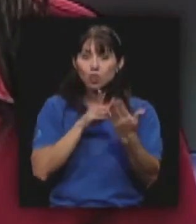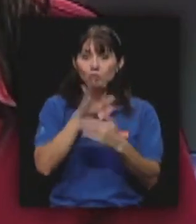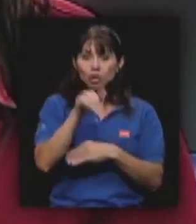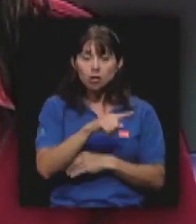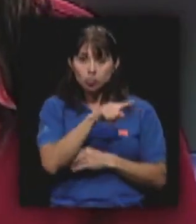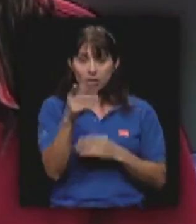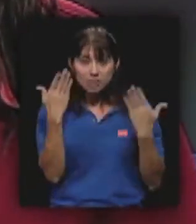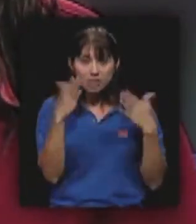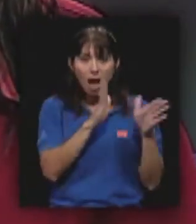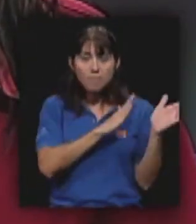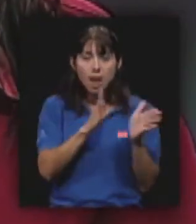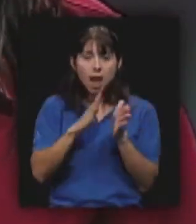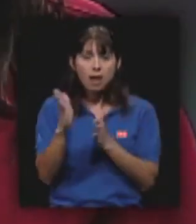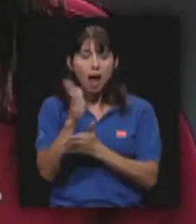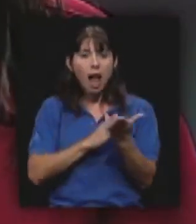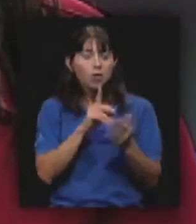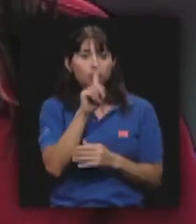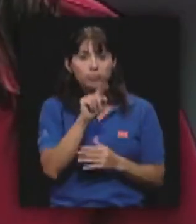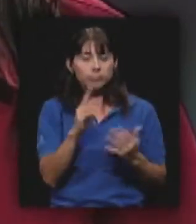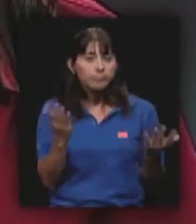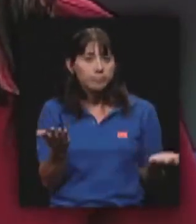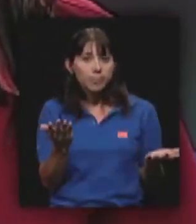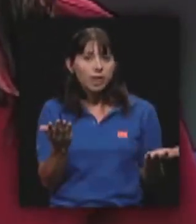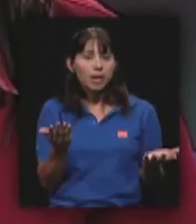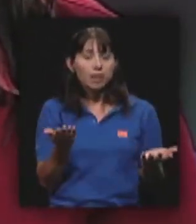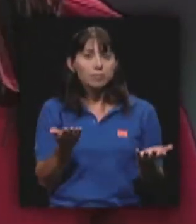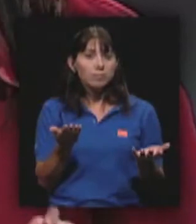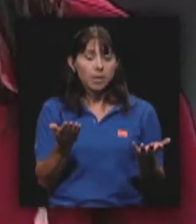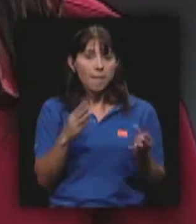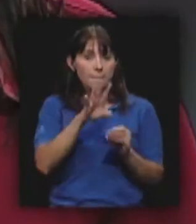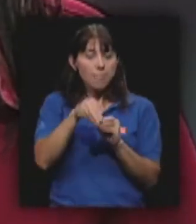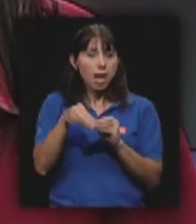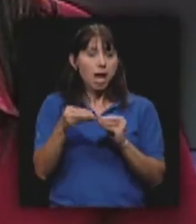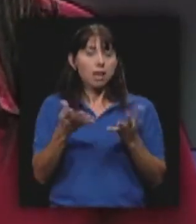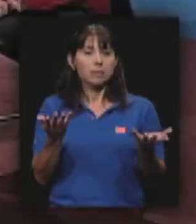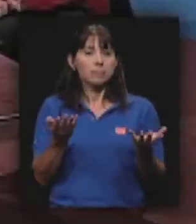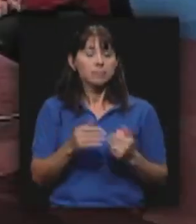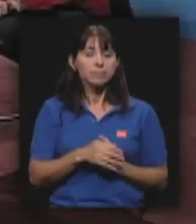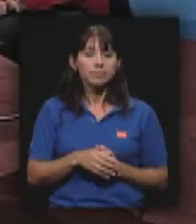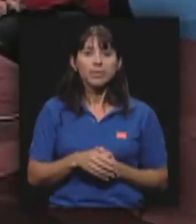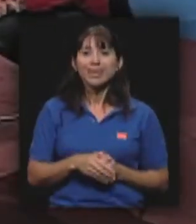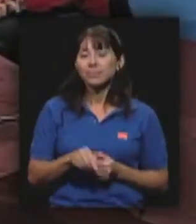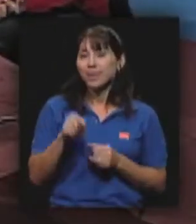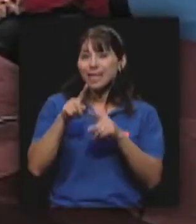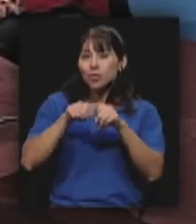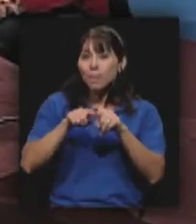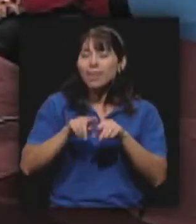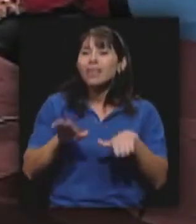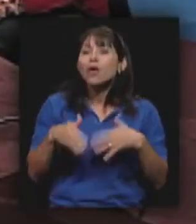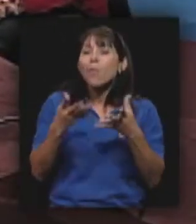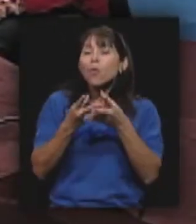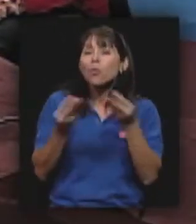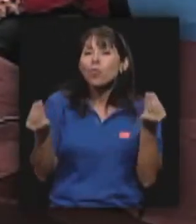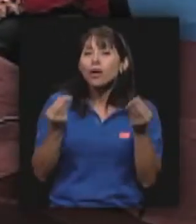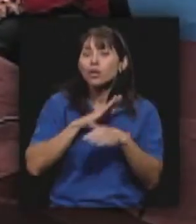proyectos, ¿tienen algo planeado aumentar lo que ya existe? Bueno, eso depende de cómo